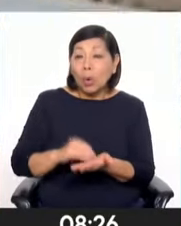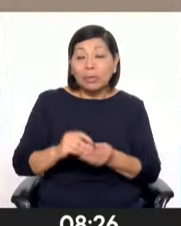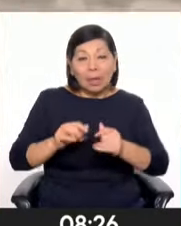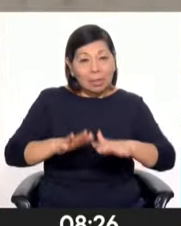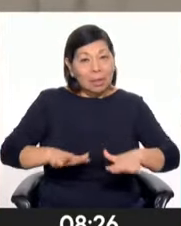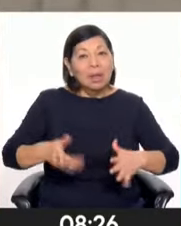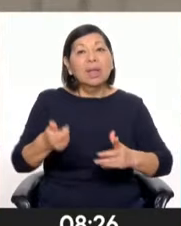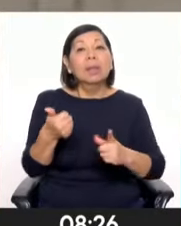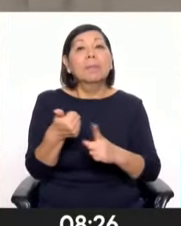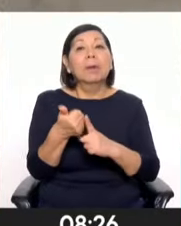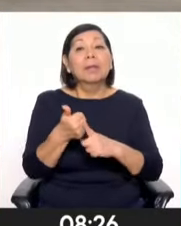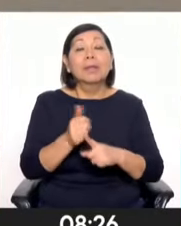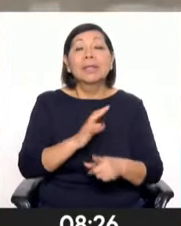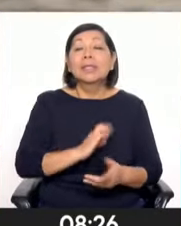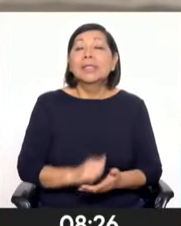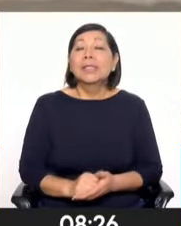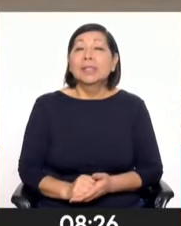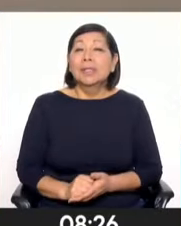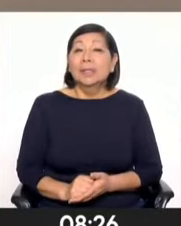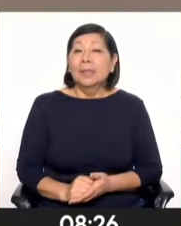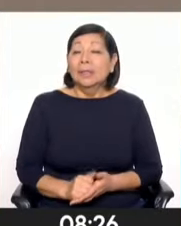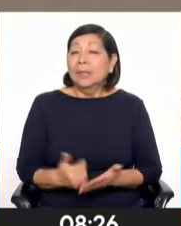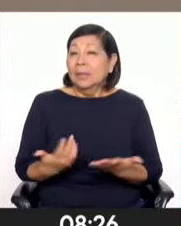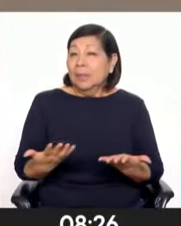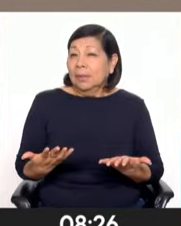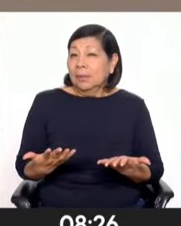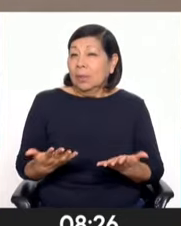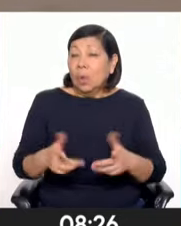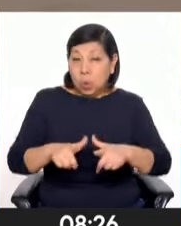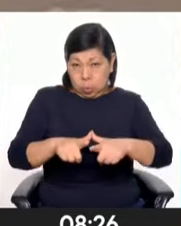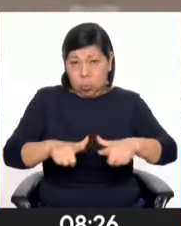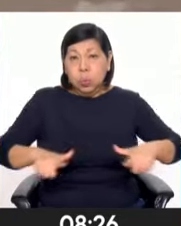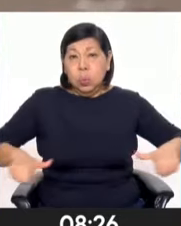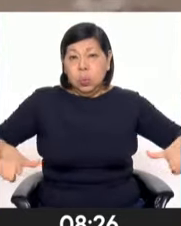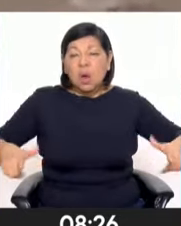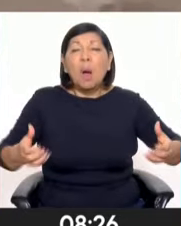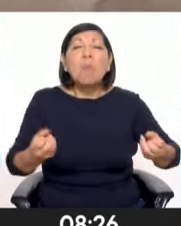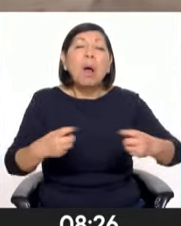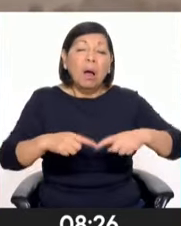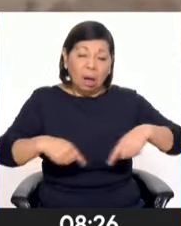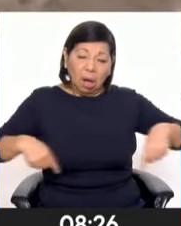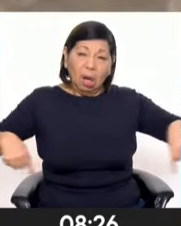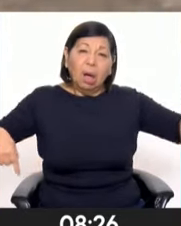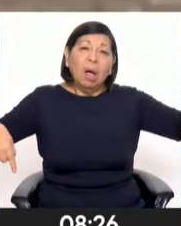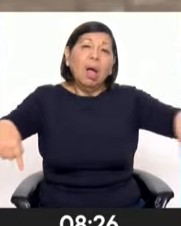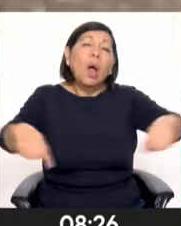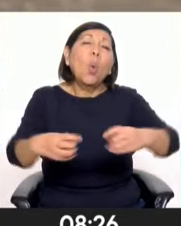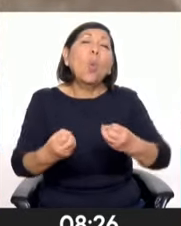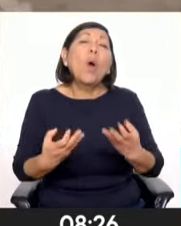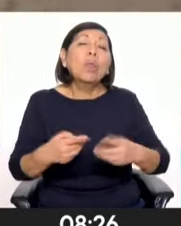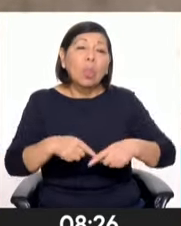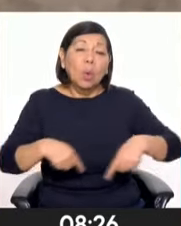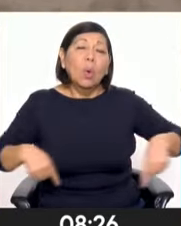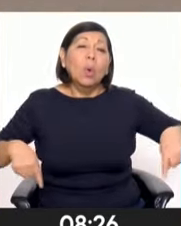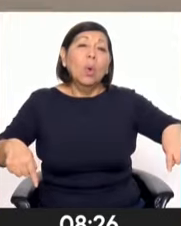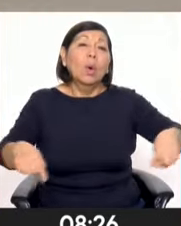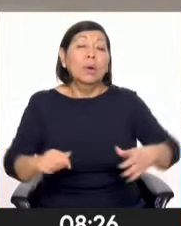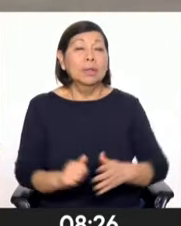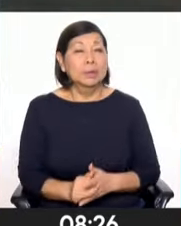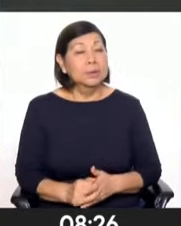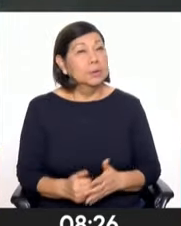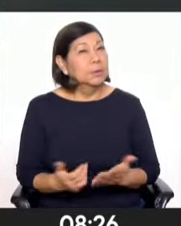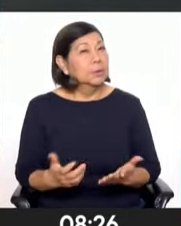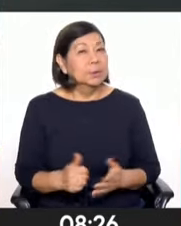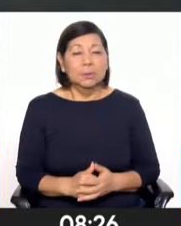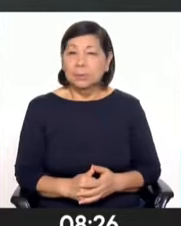terrenos que nos pertenecen. Ya para terminar, estamos hablando de un área de qué tamaño, qué extensión tiene. Mire,